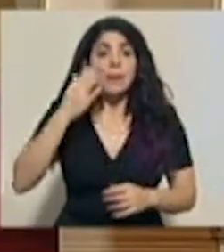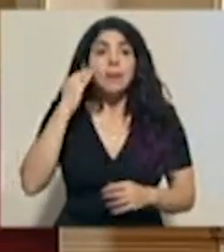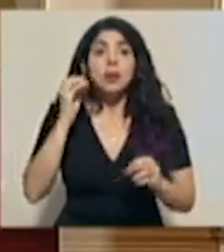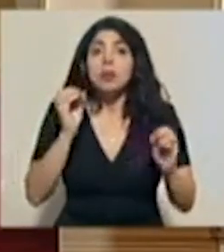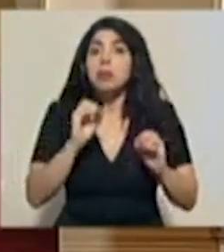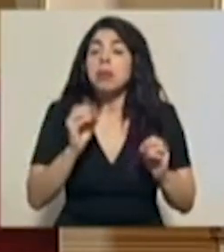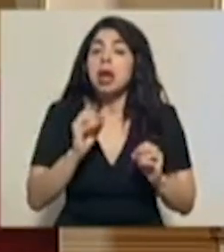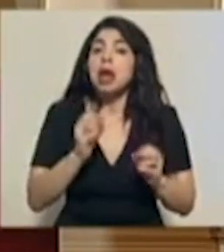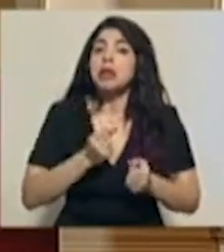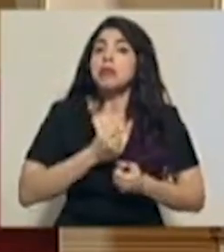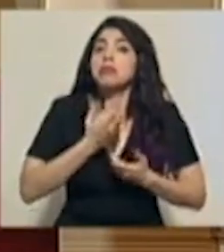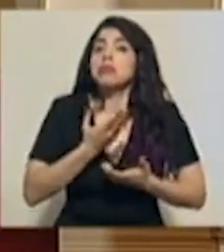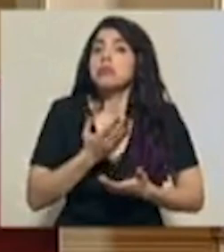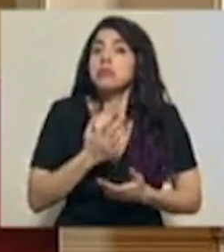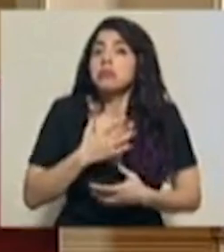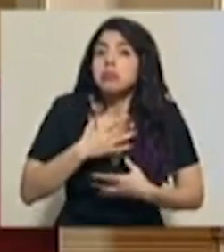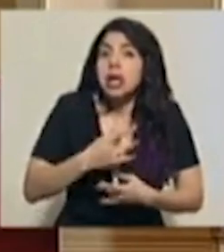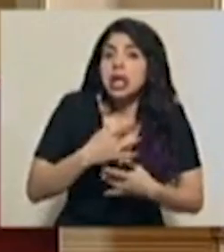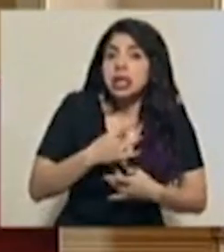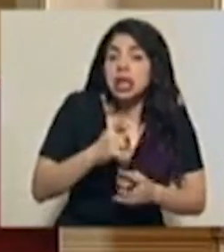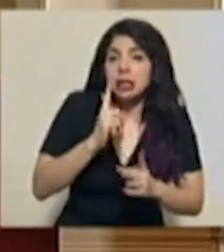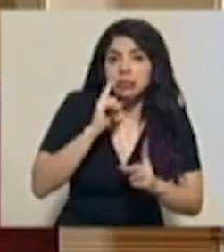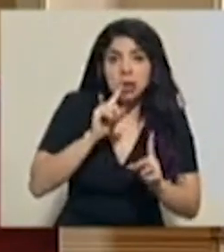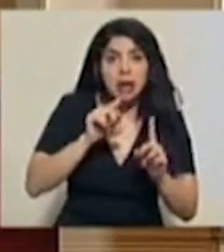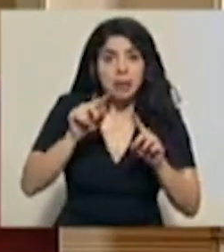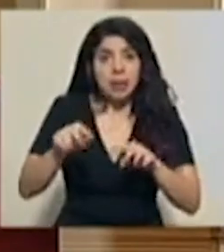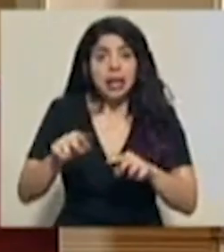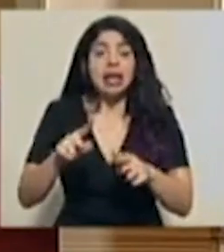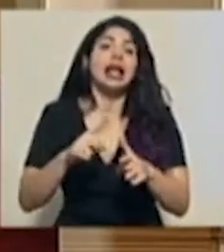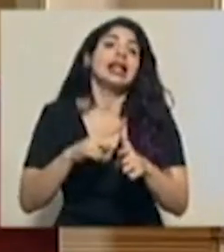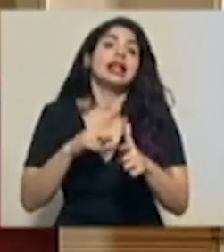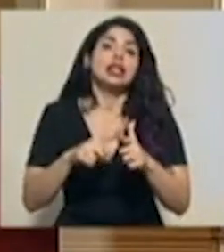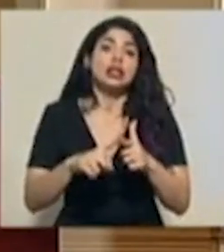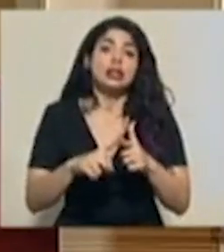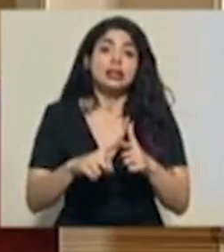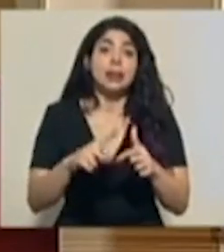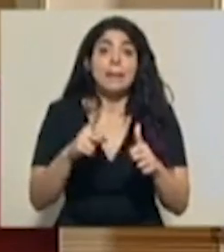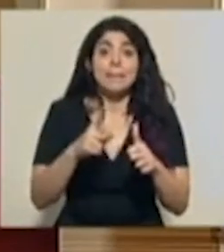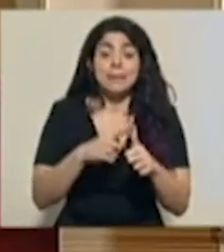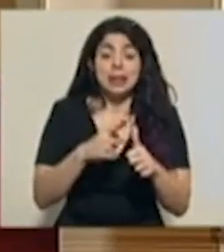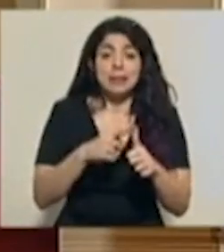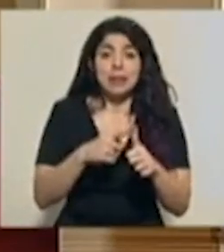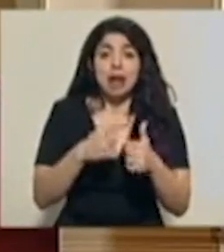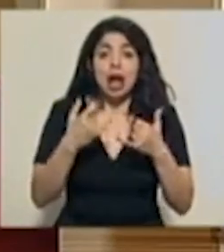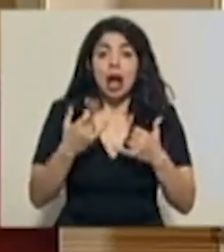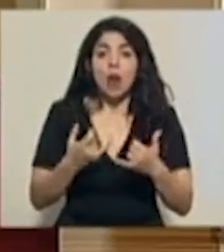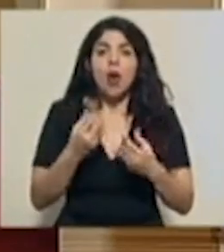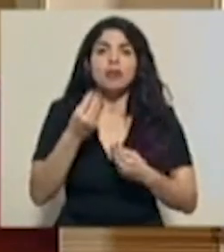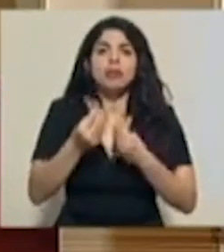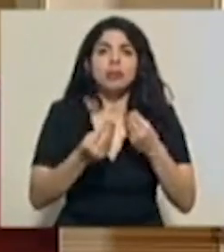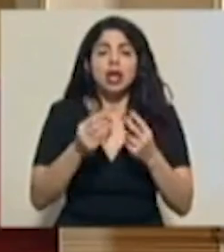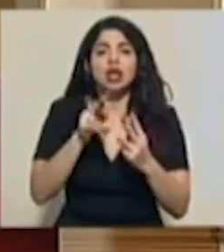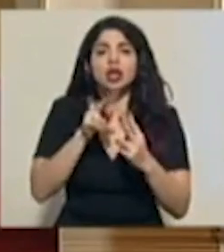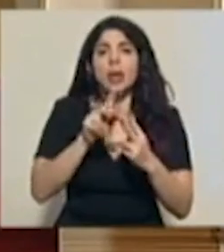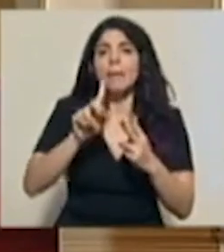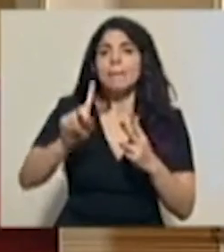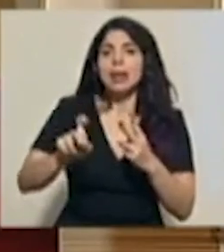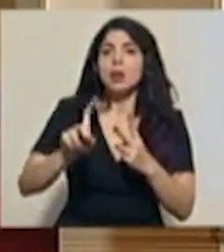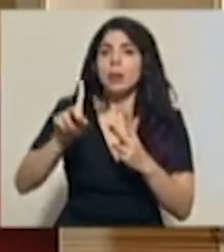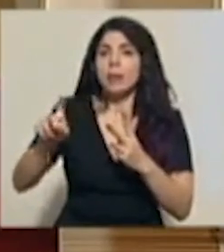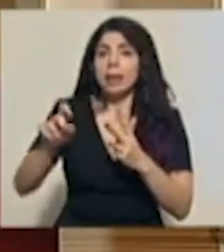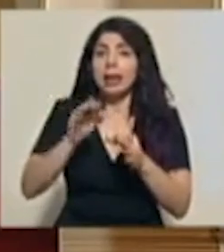manifestó su disponibilidad para asistir. Así que primero vamos a realizar las dos consultas de medios